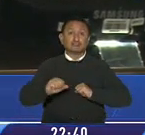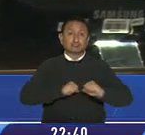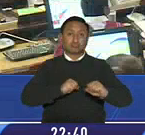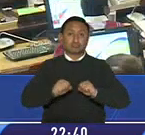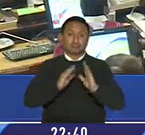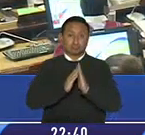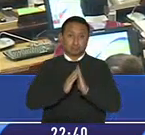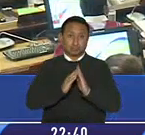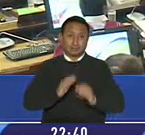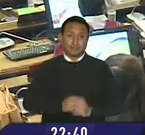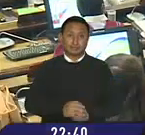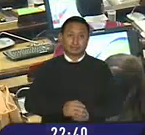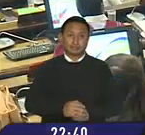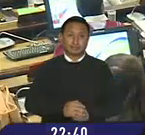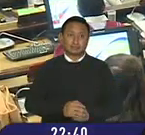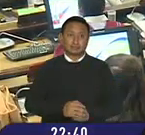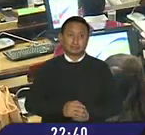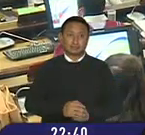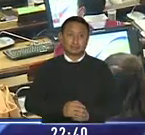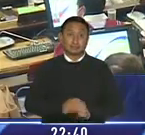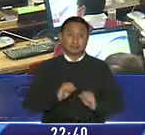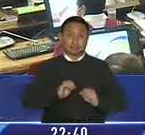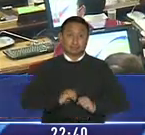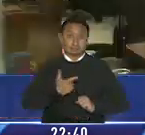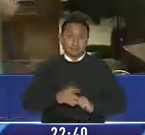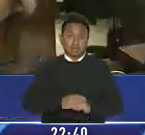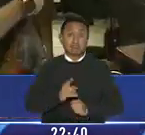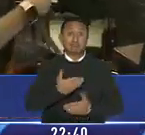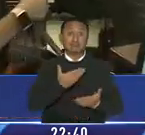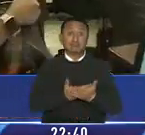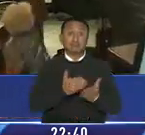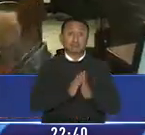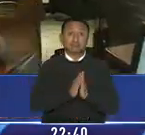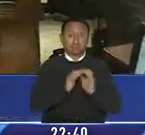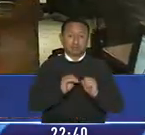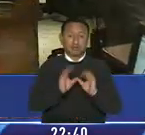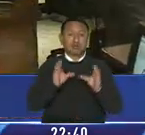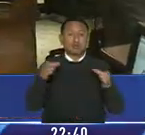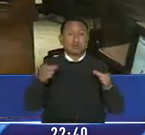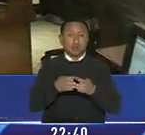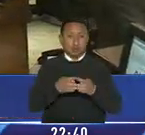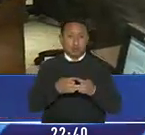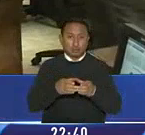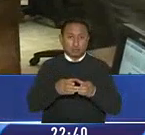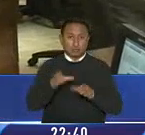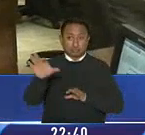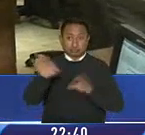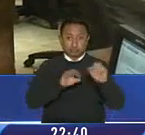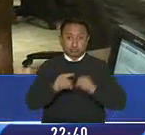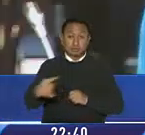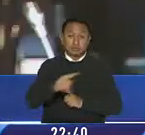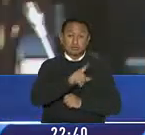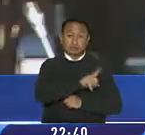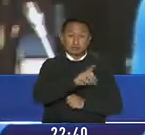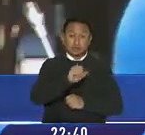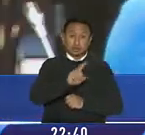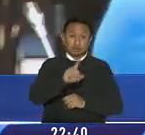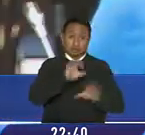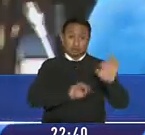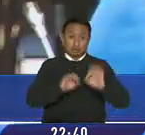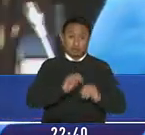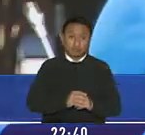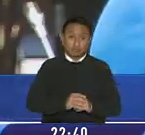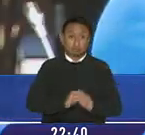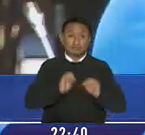apelación esto dio lugar a que se presente y apruebe la moción para conformar la comisión ad hoc que evaluará la gestión de yori conformar